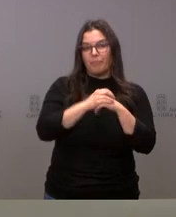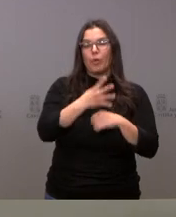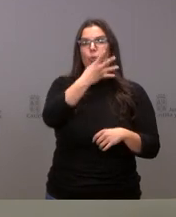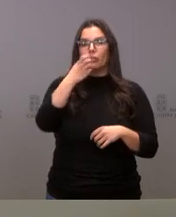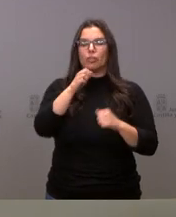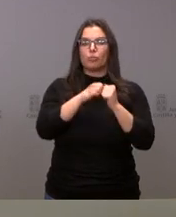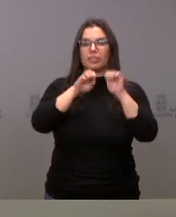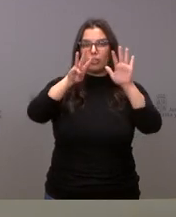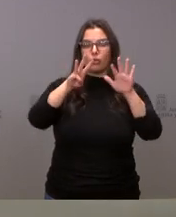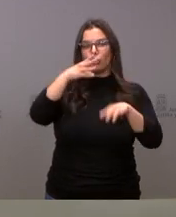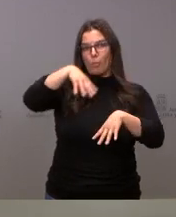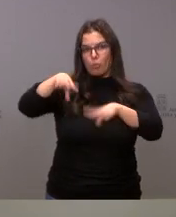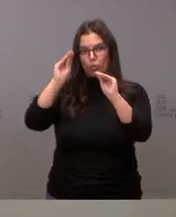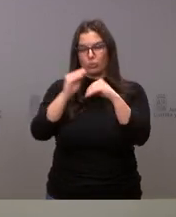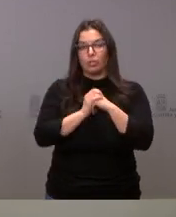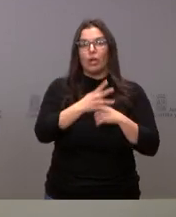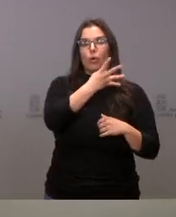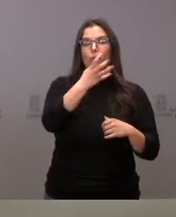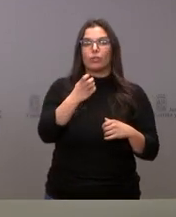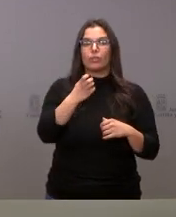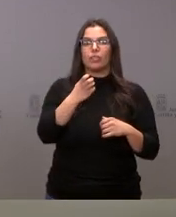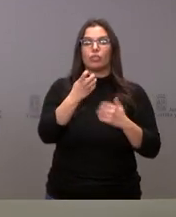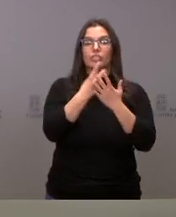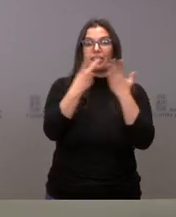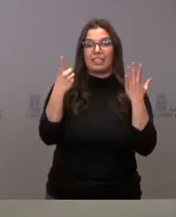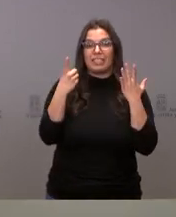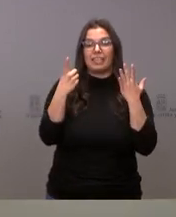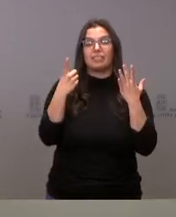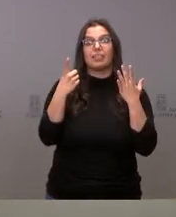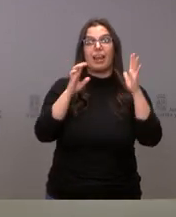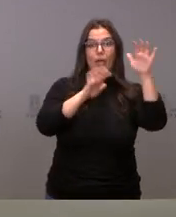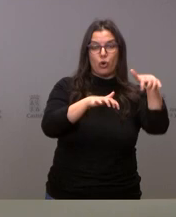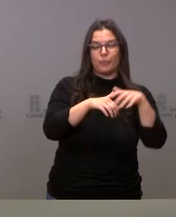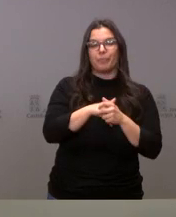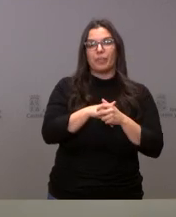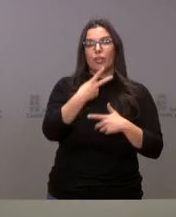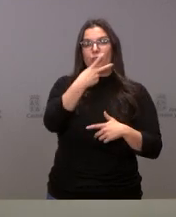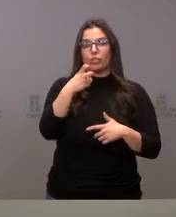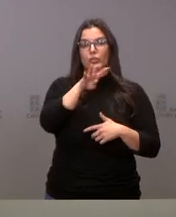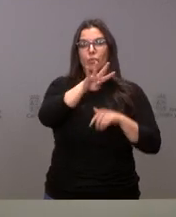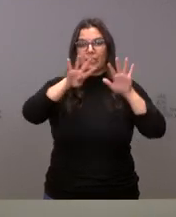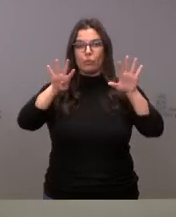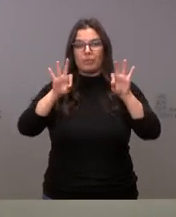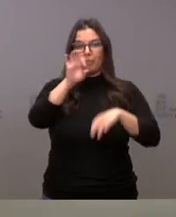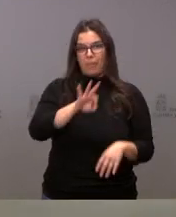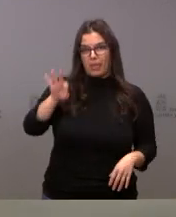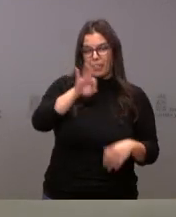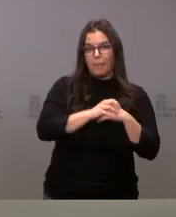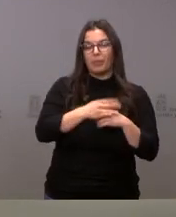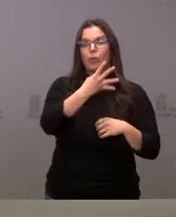428 en la de Burgos, 416 en la de León, 249 en Palencia,